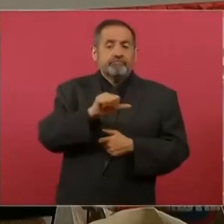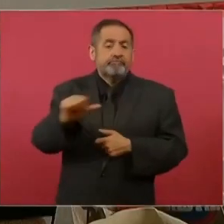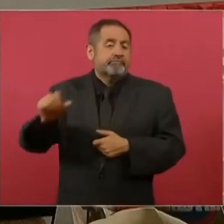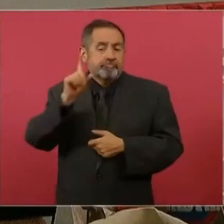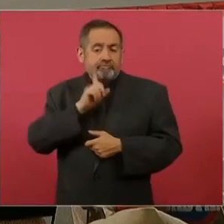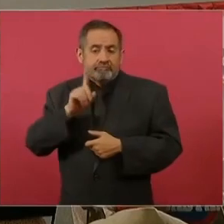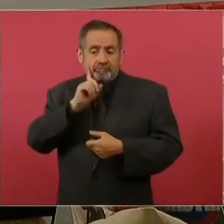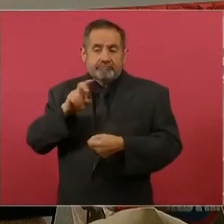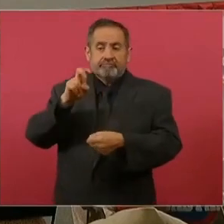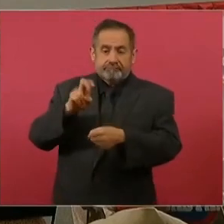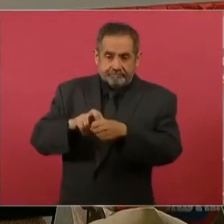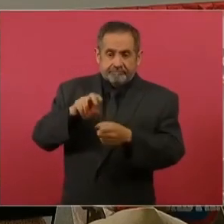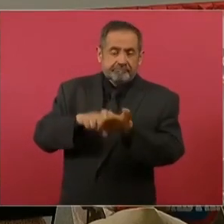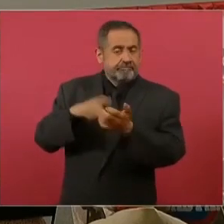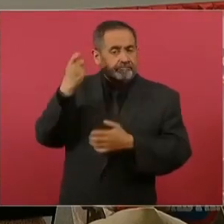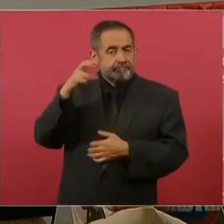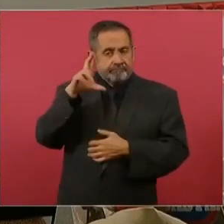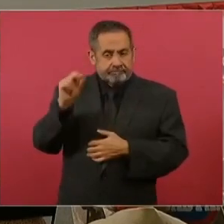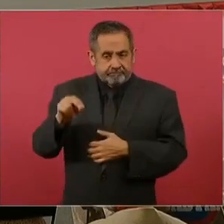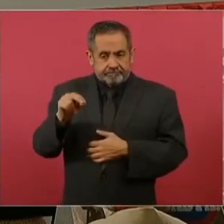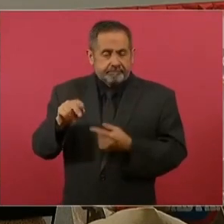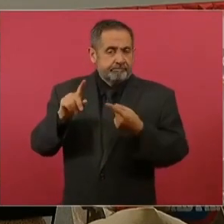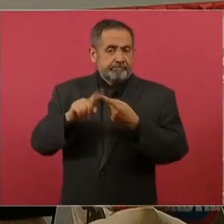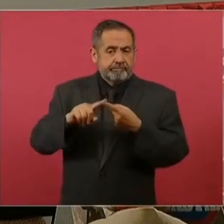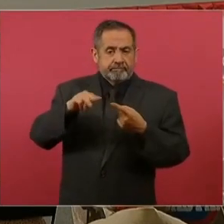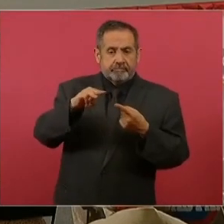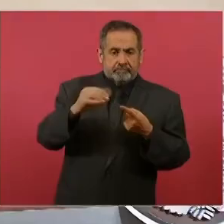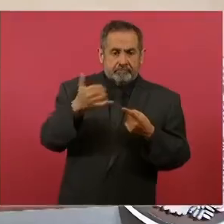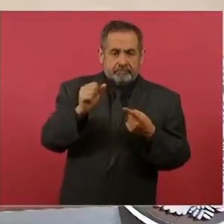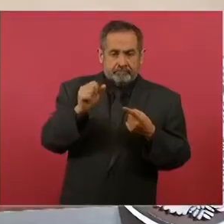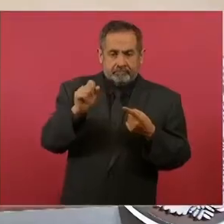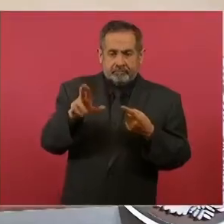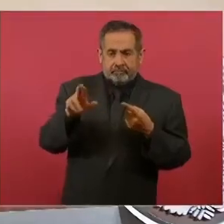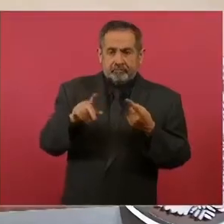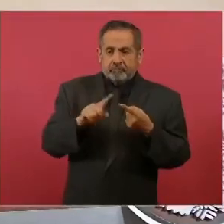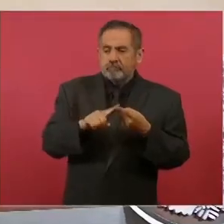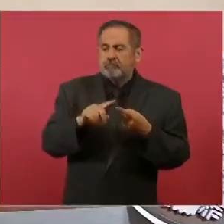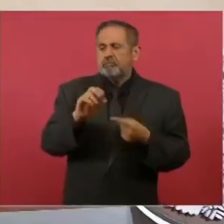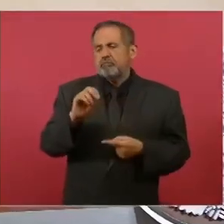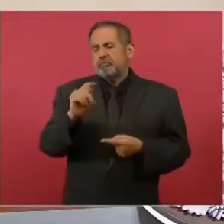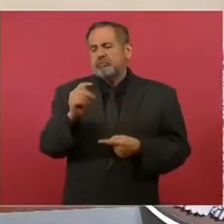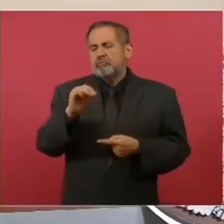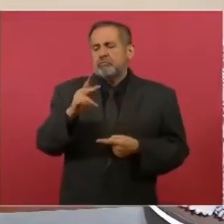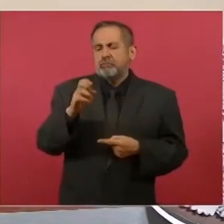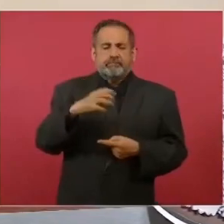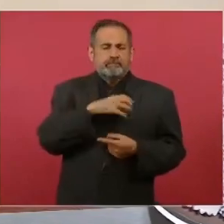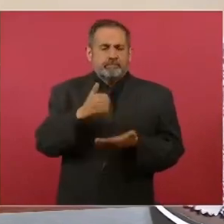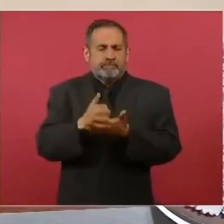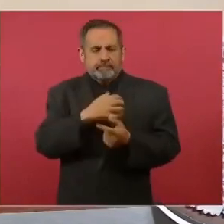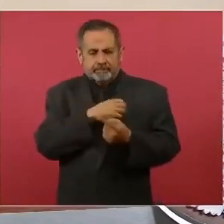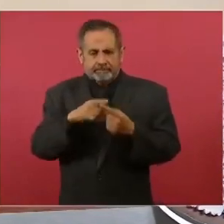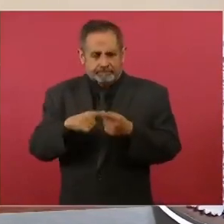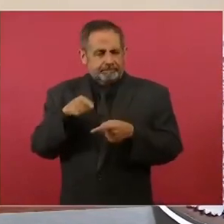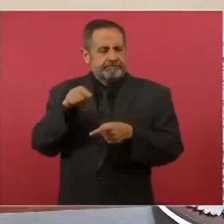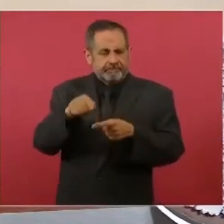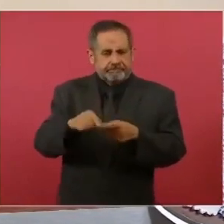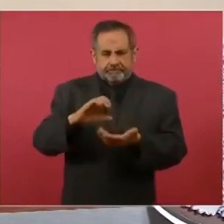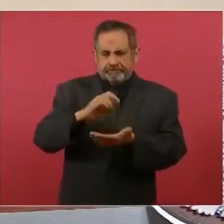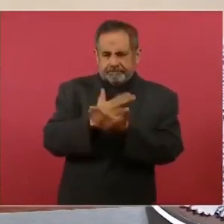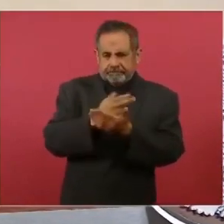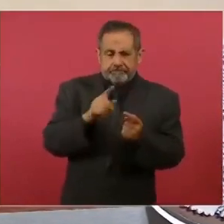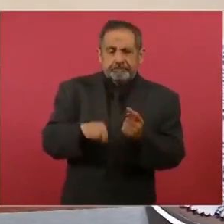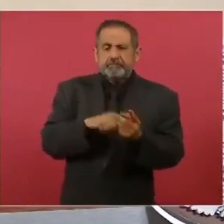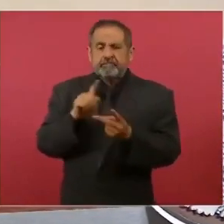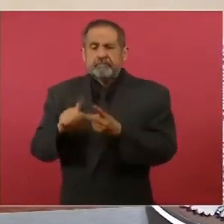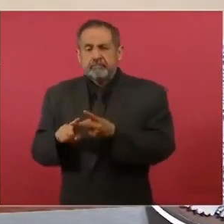en el Estado de Quintana Roo. La primera, Maya Sur, ubicada en Otompe Blanco, en donde está la capital de nuestro bello Estado, Chetumal,